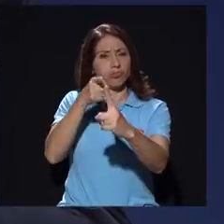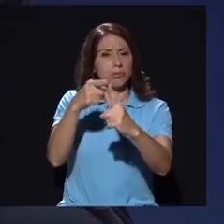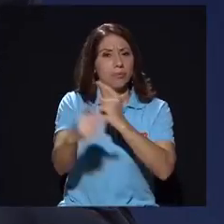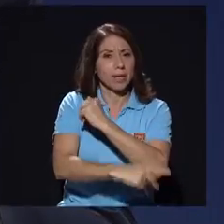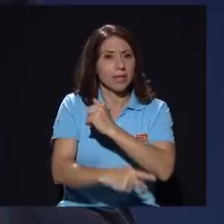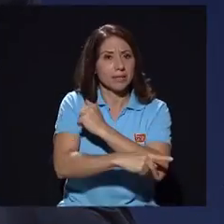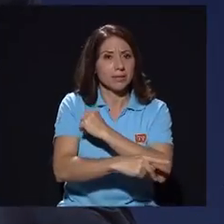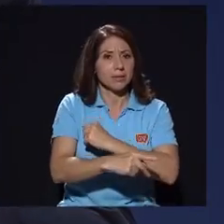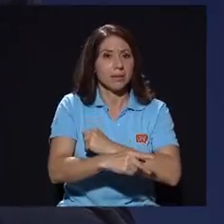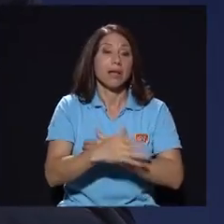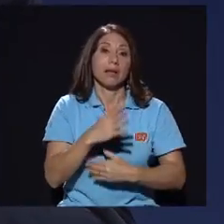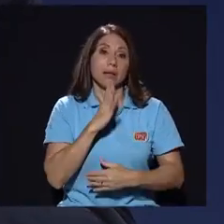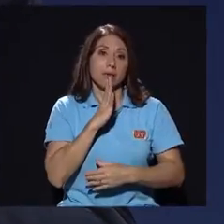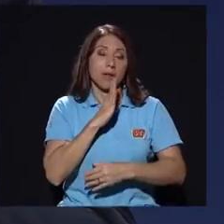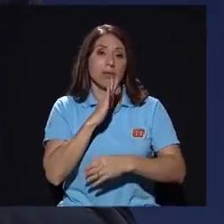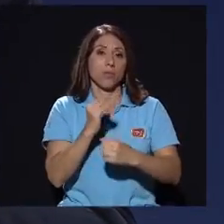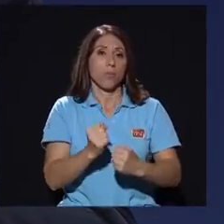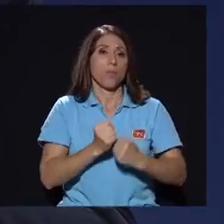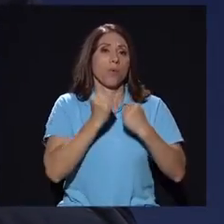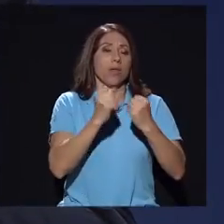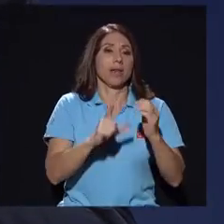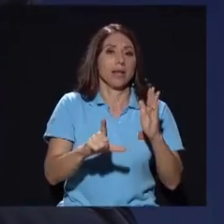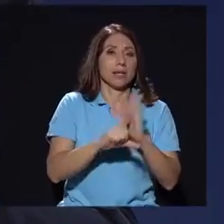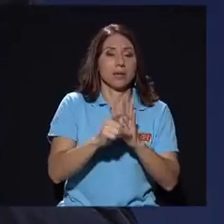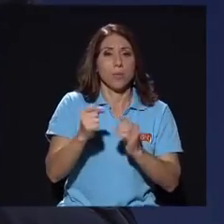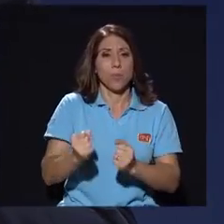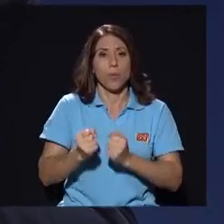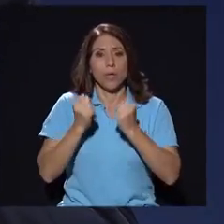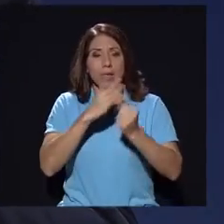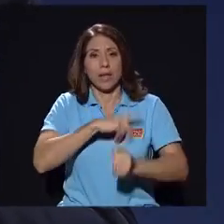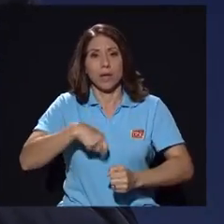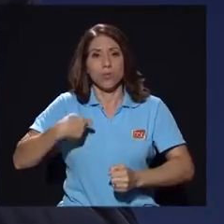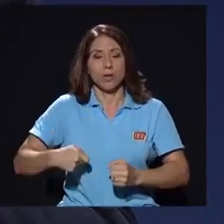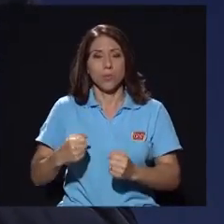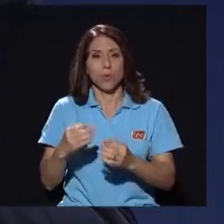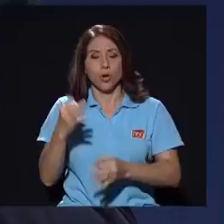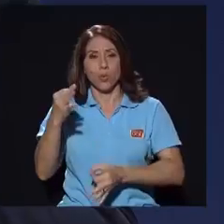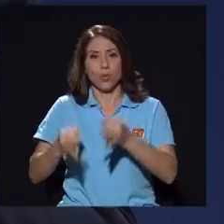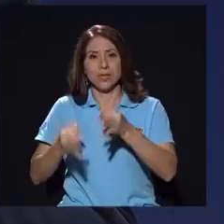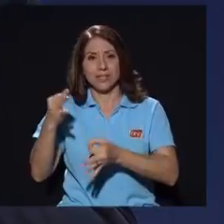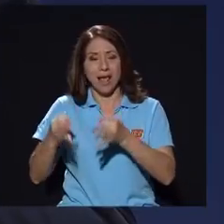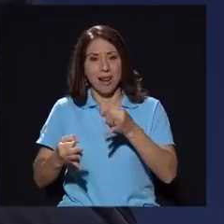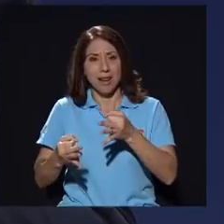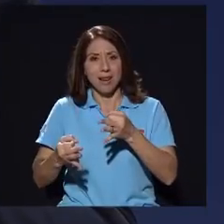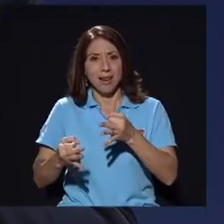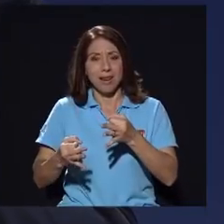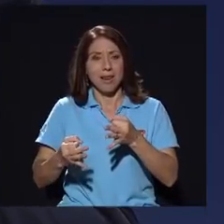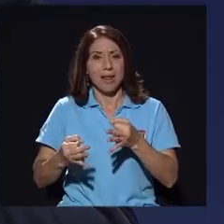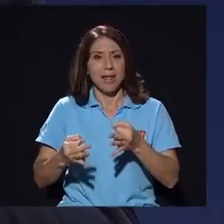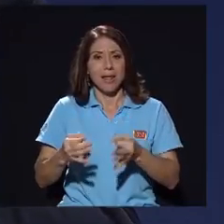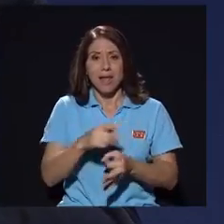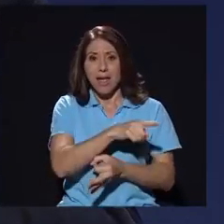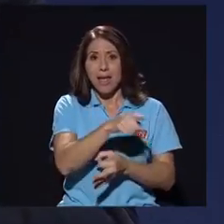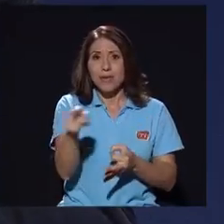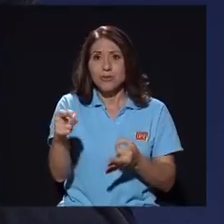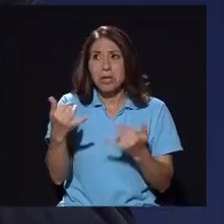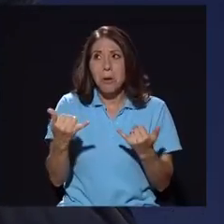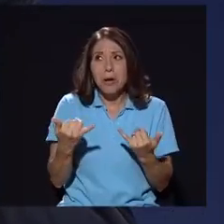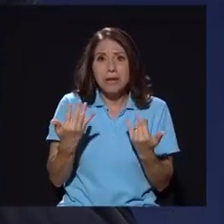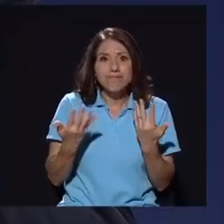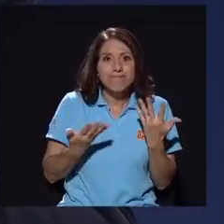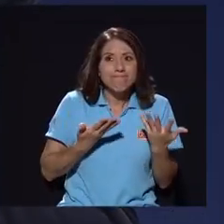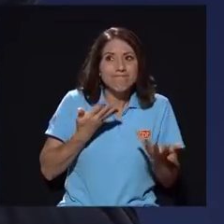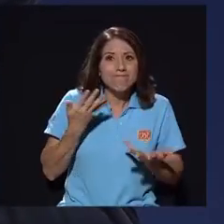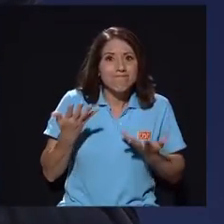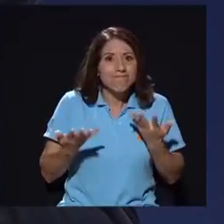poder legislativo poder legislativo y también el poder ejecutivo por supuesto así como el judicial están de capa